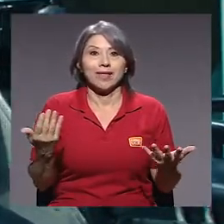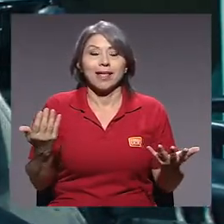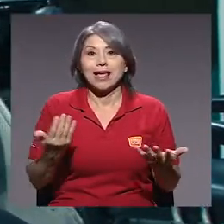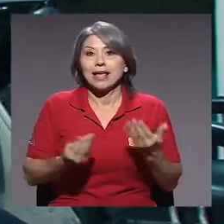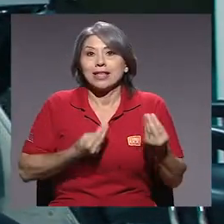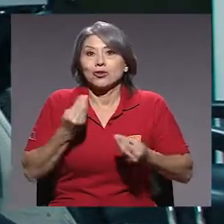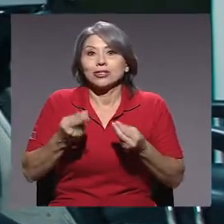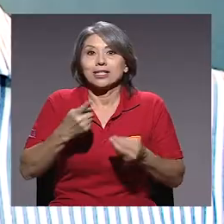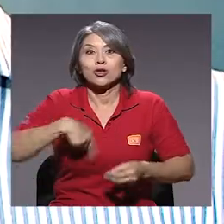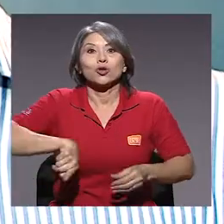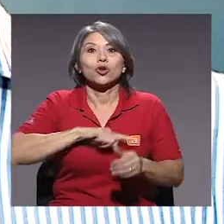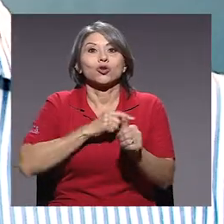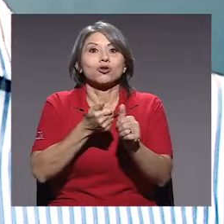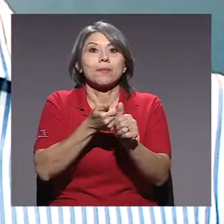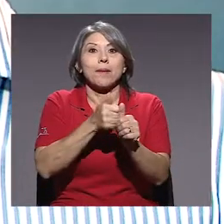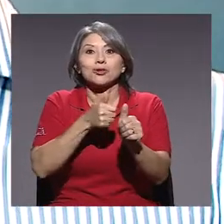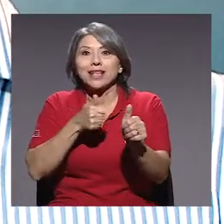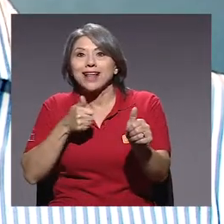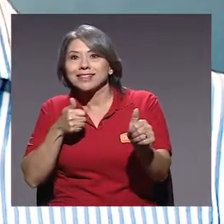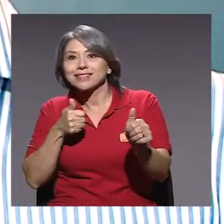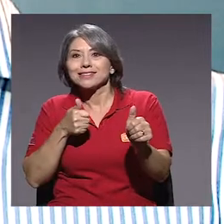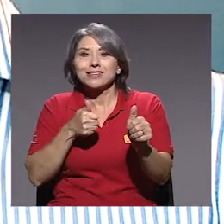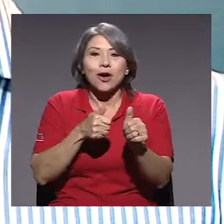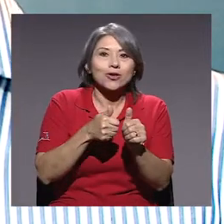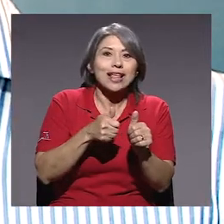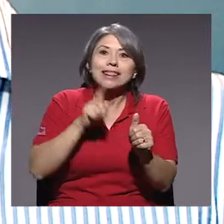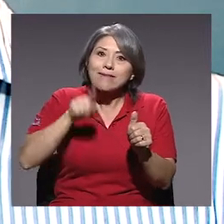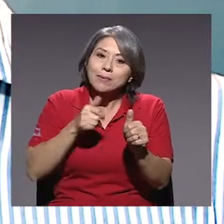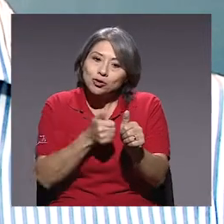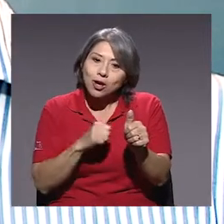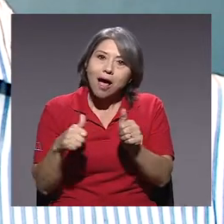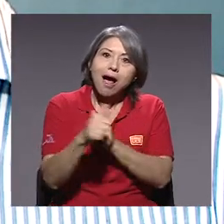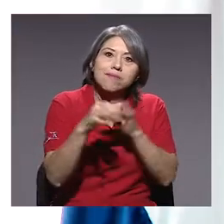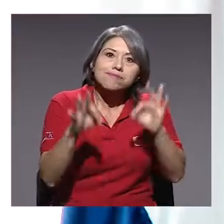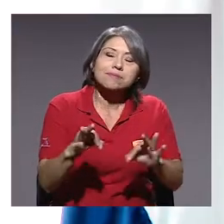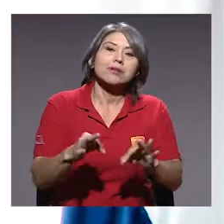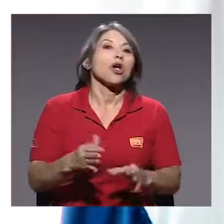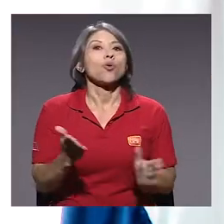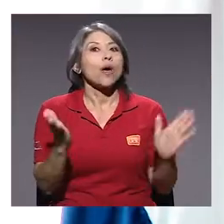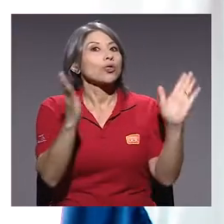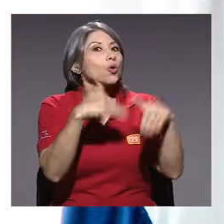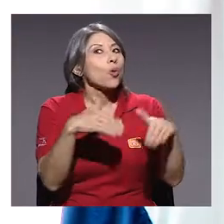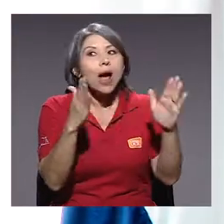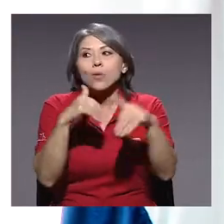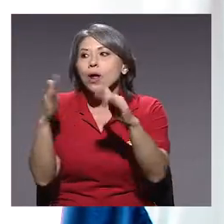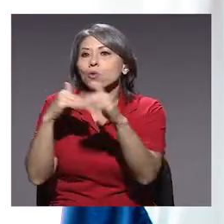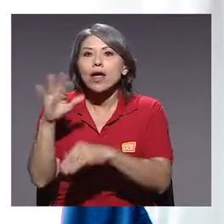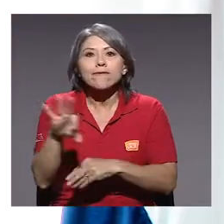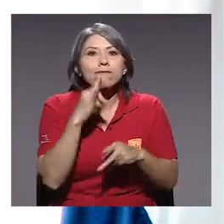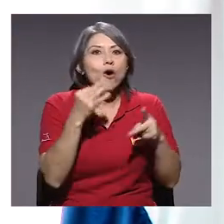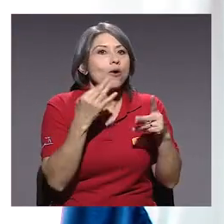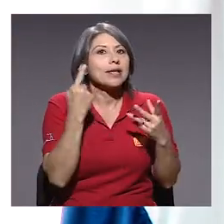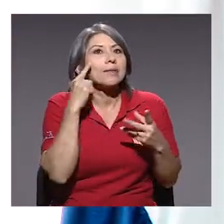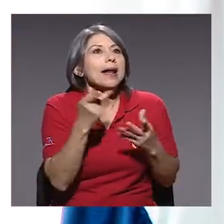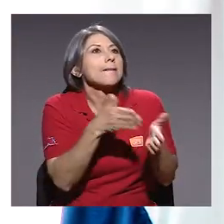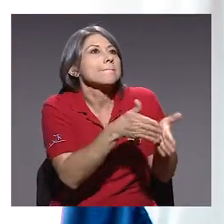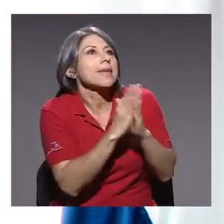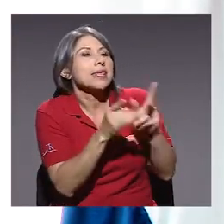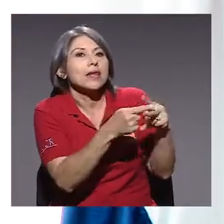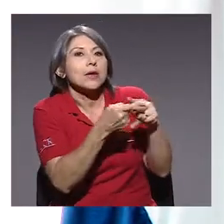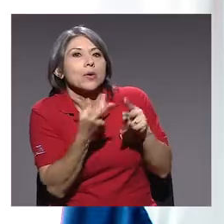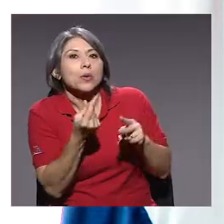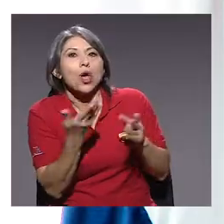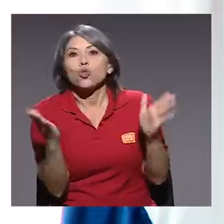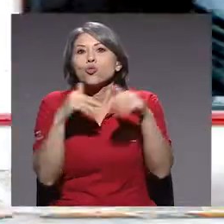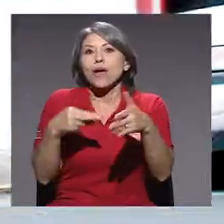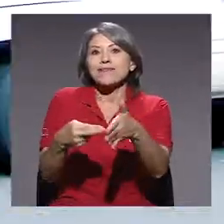Entonces, vamos atrás, vamos a ir más adelante y ser más oportunos. Cuando no hay líneas de créditos abiertas porque no vas a cumplir una serie de